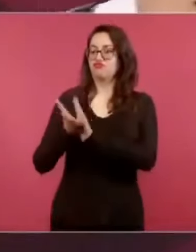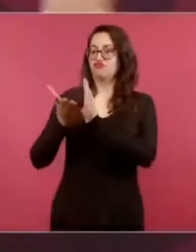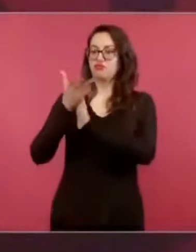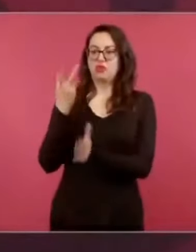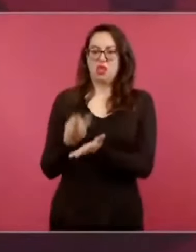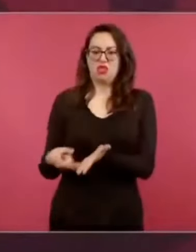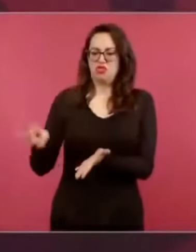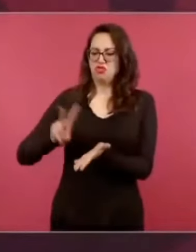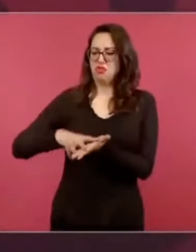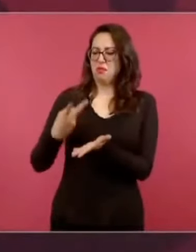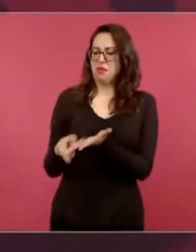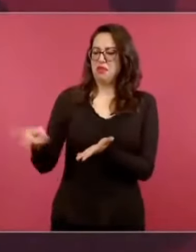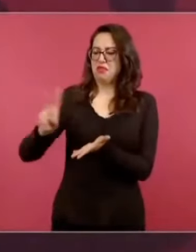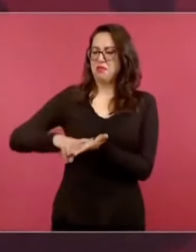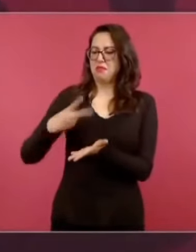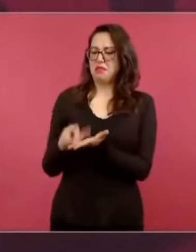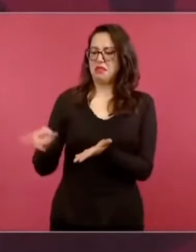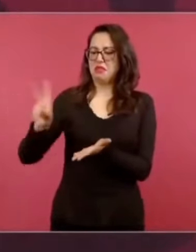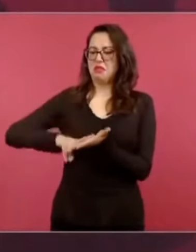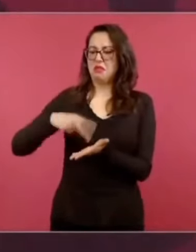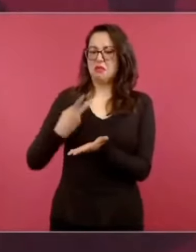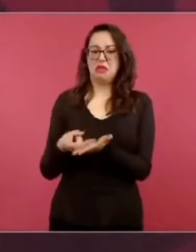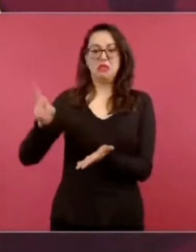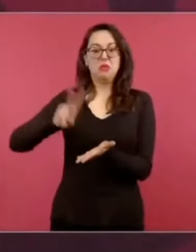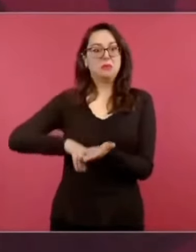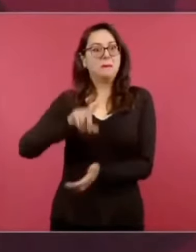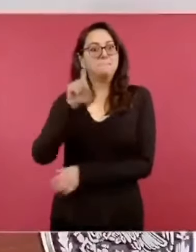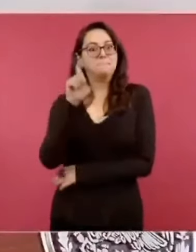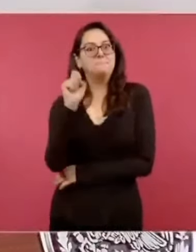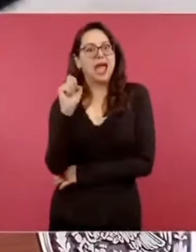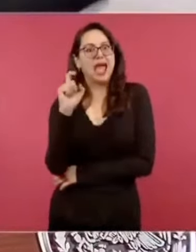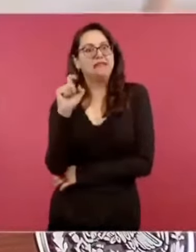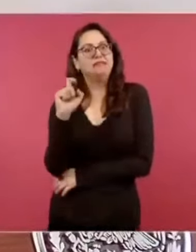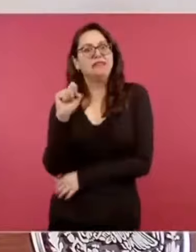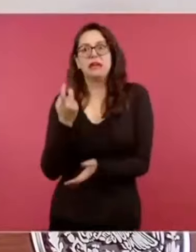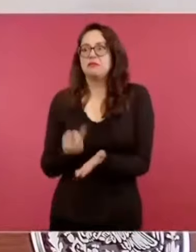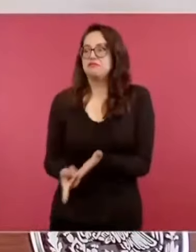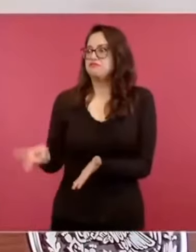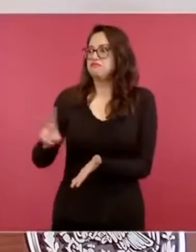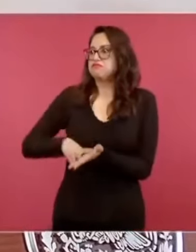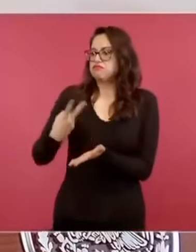que costaba. Un servicio, lo mismo.